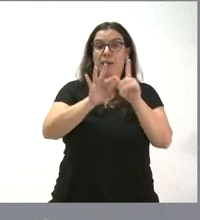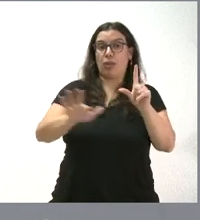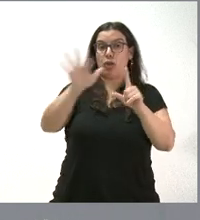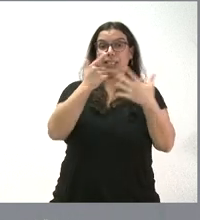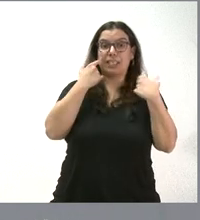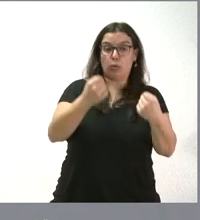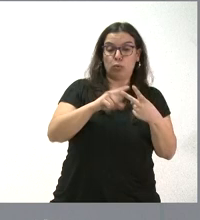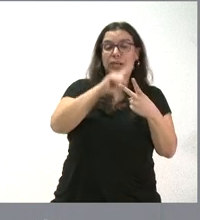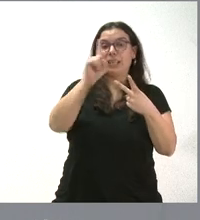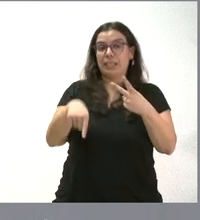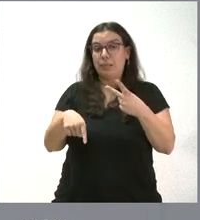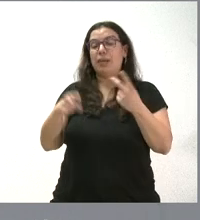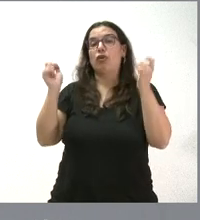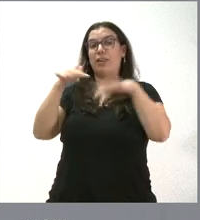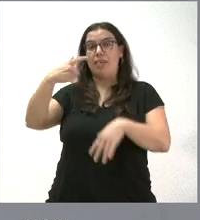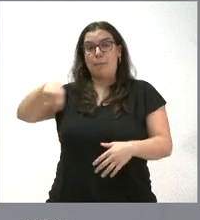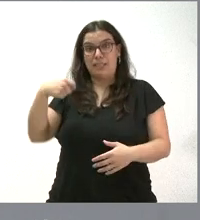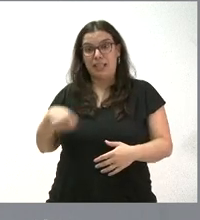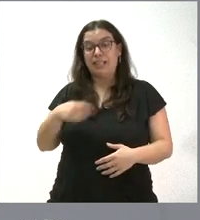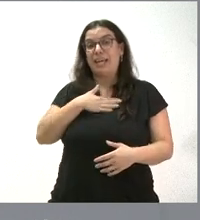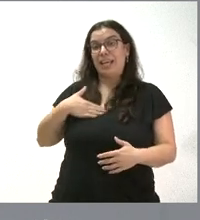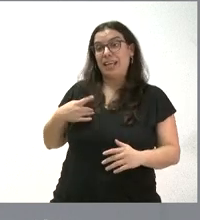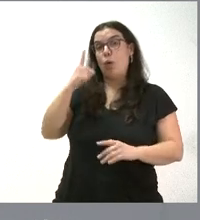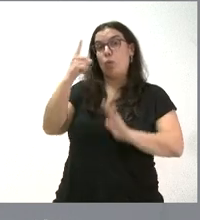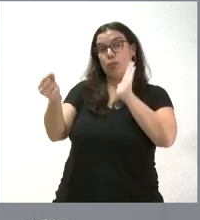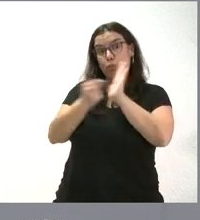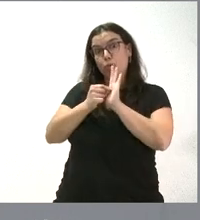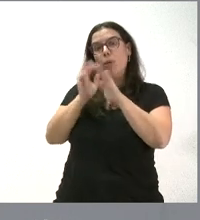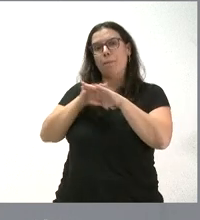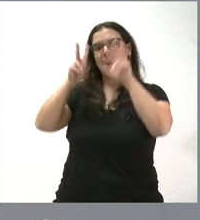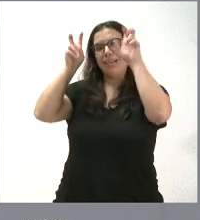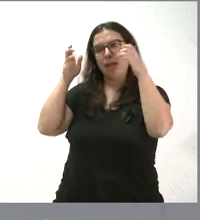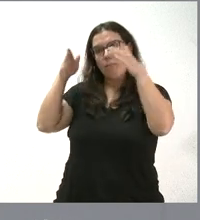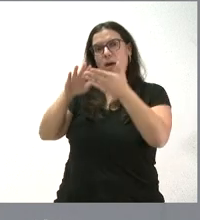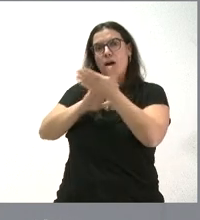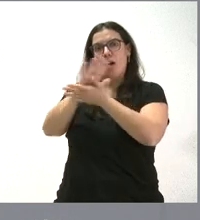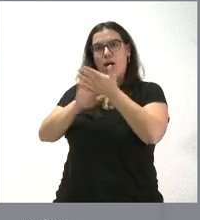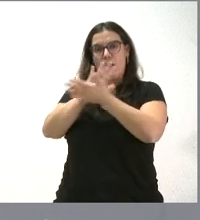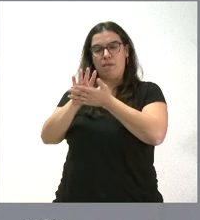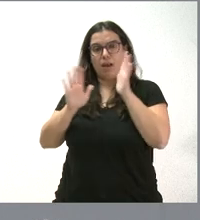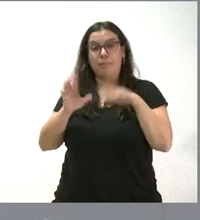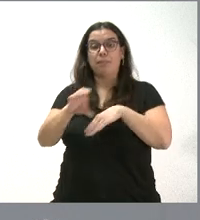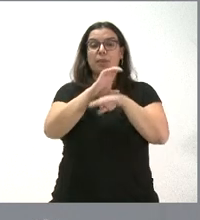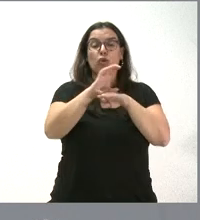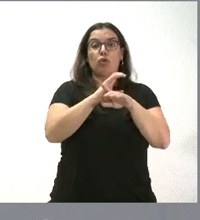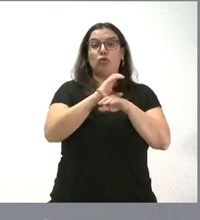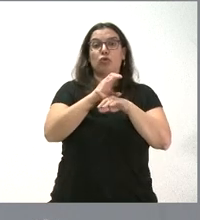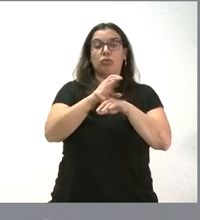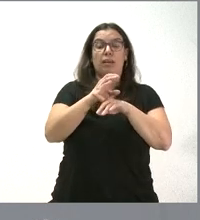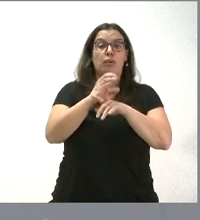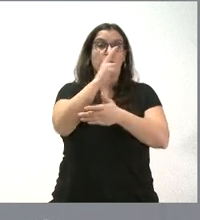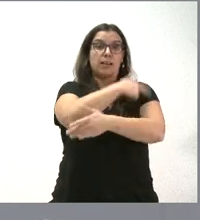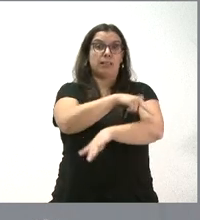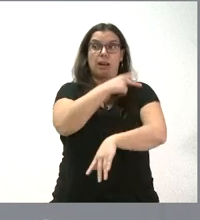como en el ámbito de la Conferencia de Presidentes, que fuera un punto del día exclusivo. Nuevamente, el consejero de Sanidad y varios consejeros han pedido una reunión urgente